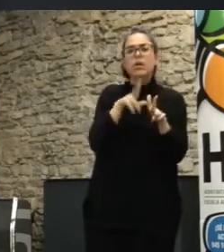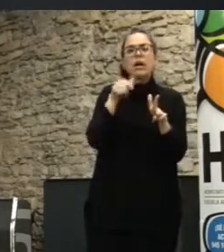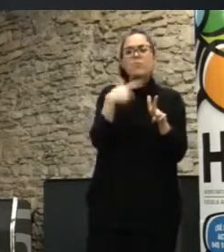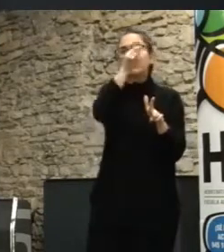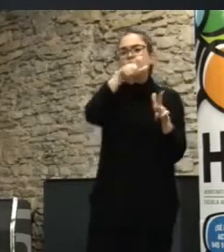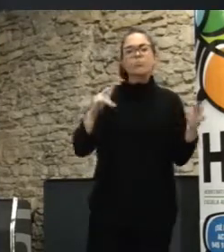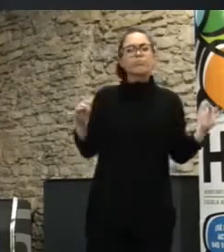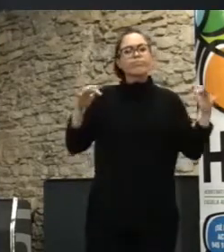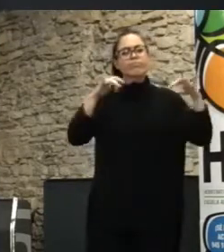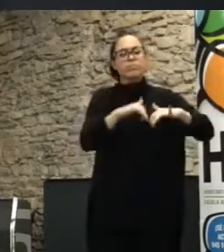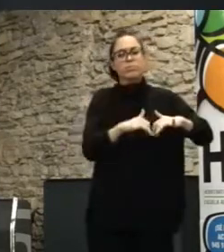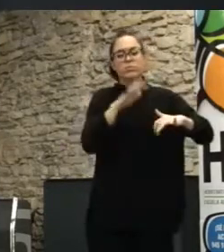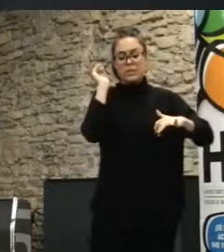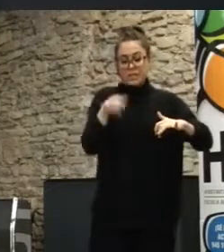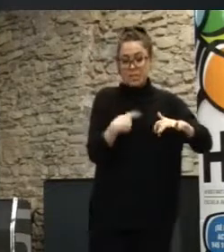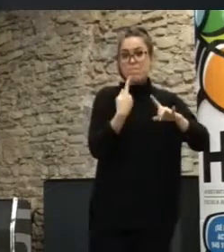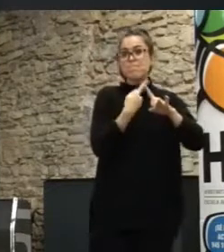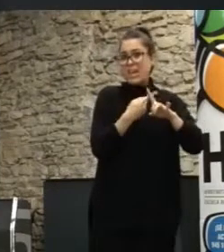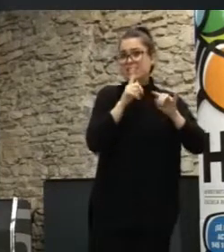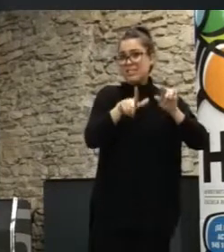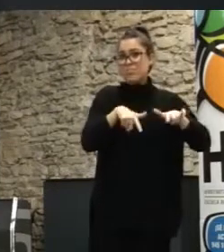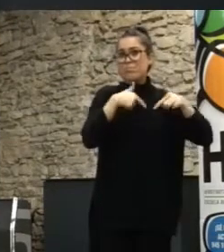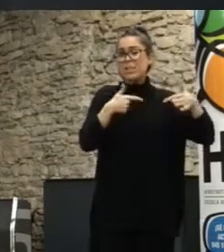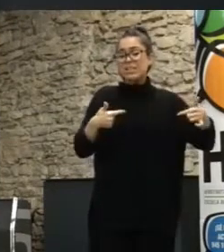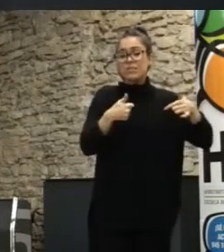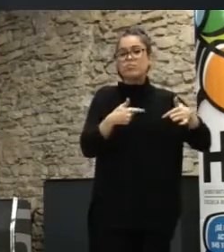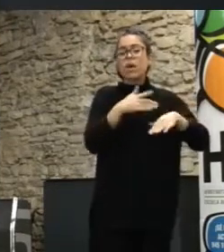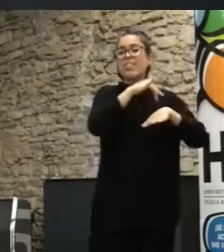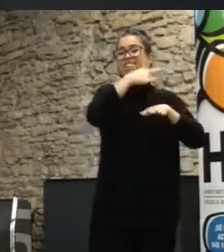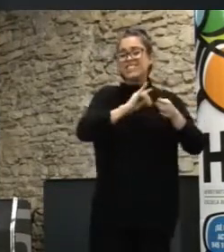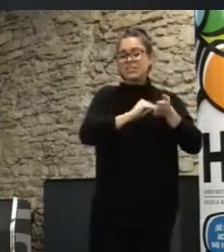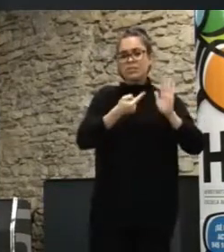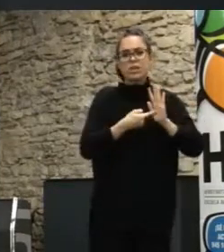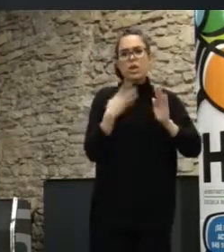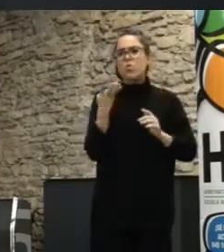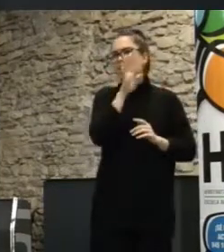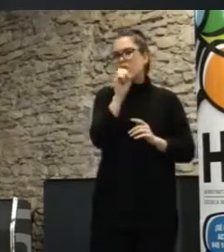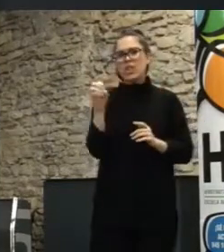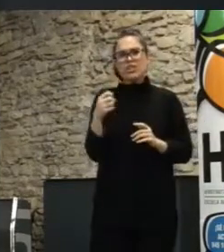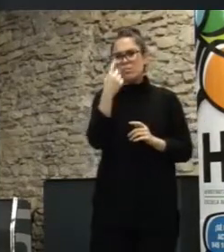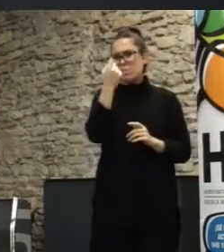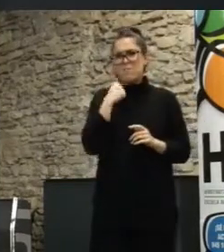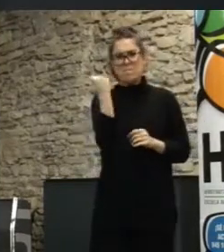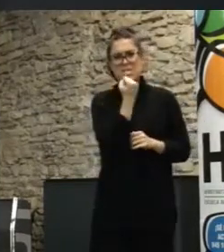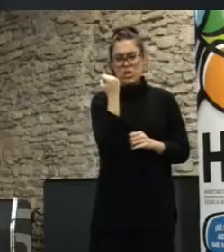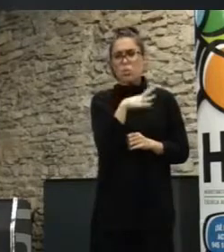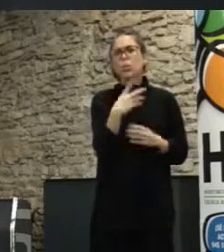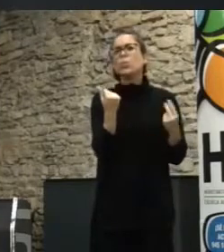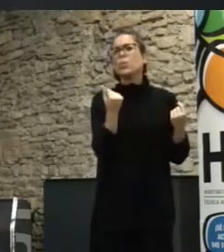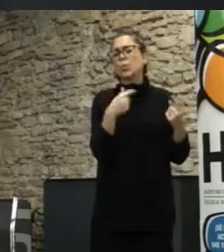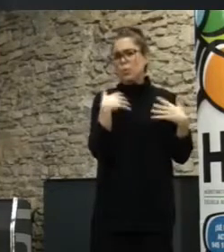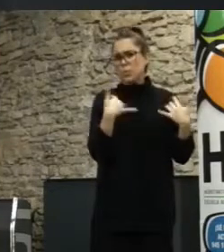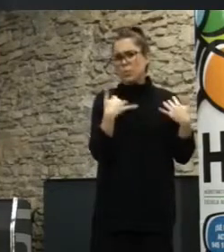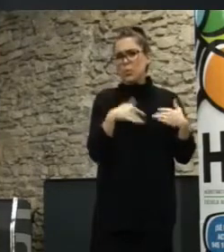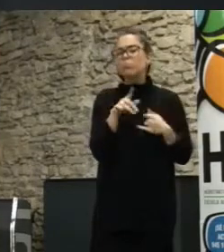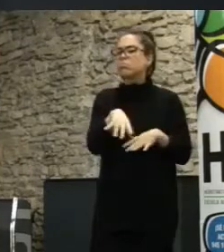y en la plataforma digital, son 100 millones, o sea, es un montón de pasta, no es poco, y bueno, están funcionando muy bien,